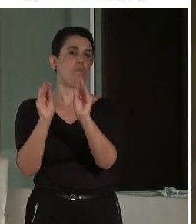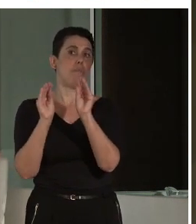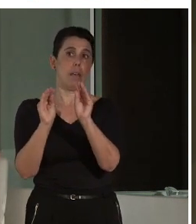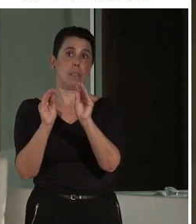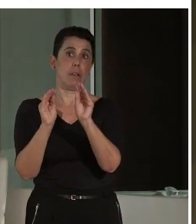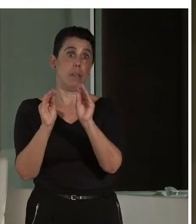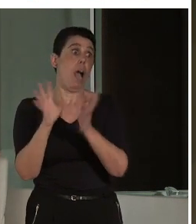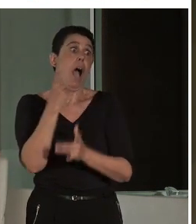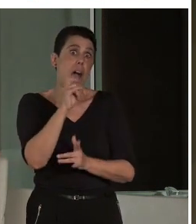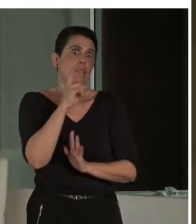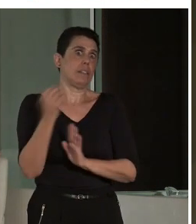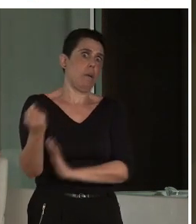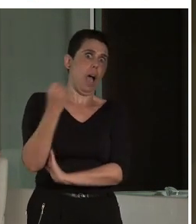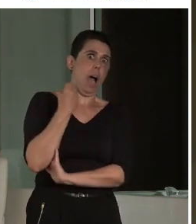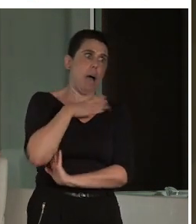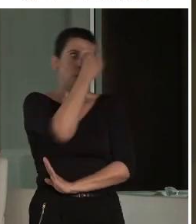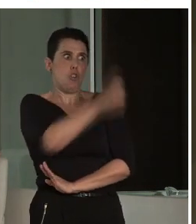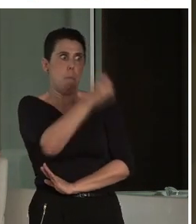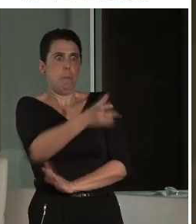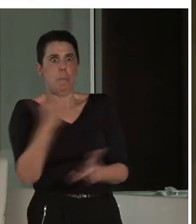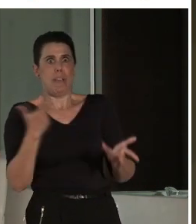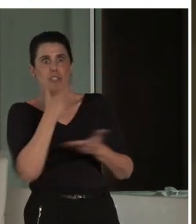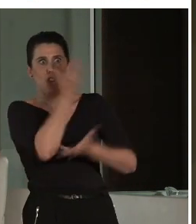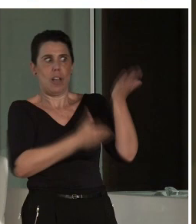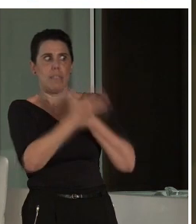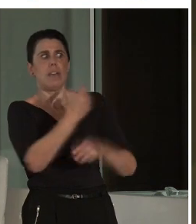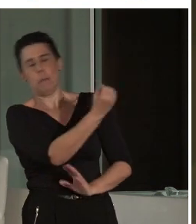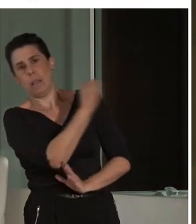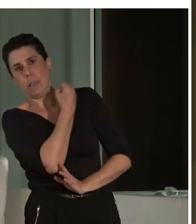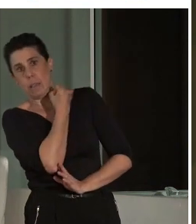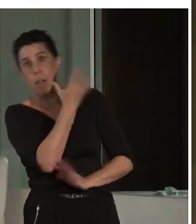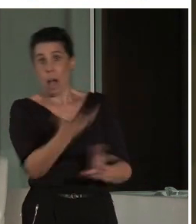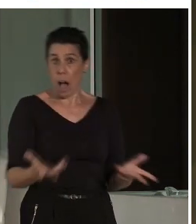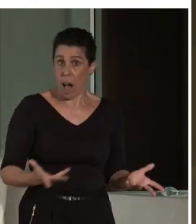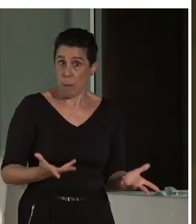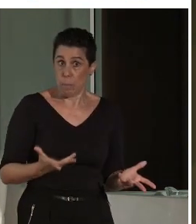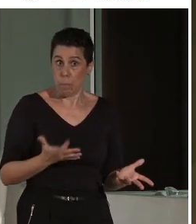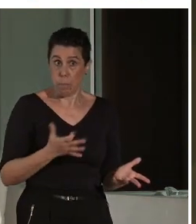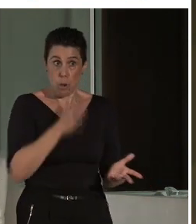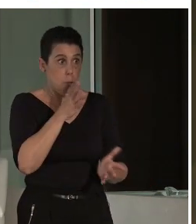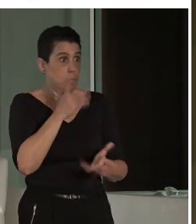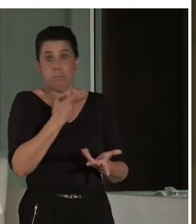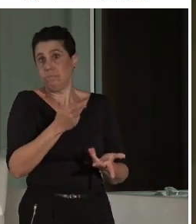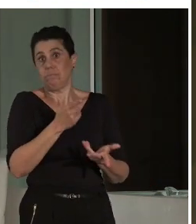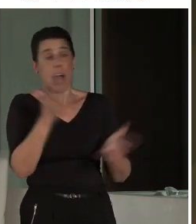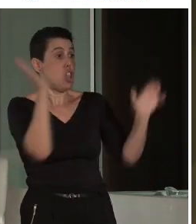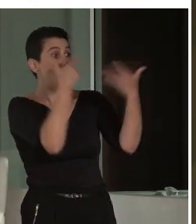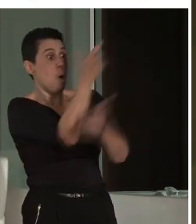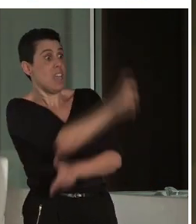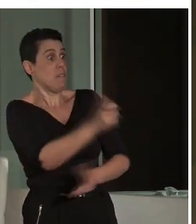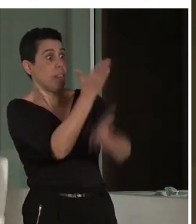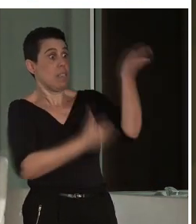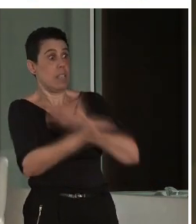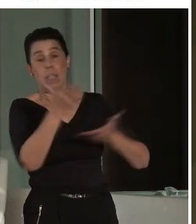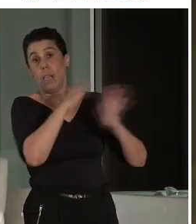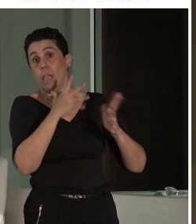discapacitadas. O sea, tenéis que estar siempre presentes en todas las acciones, porque si no, no funciona. Se ha repetido mucho por Óscar también hoy.